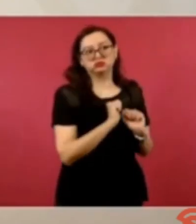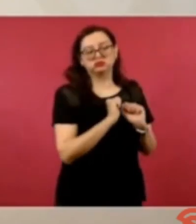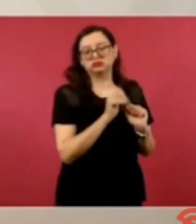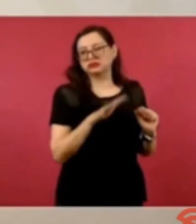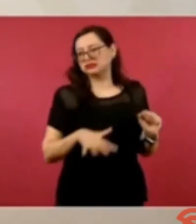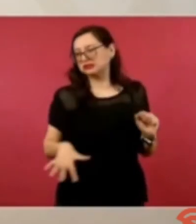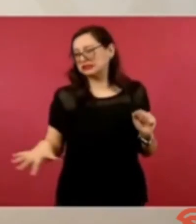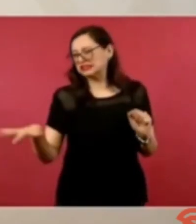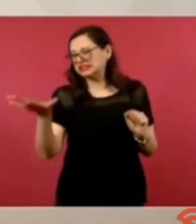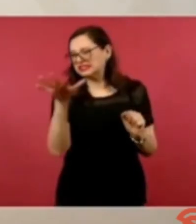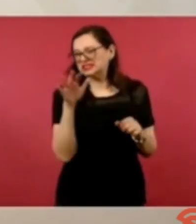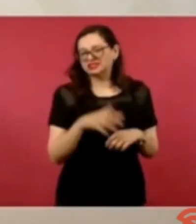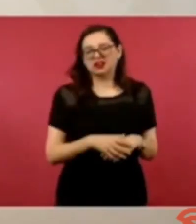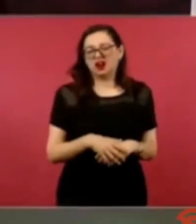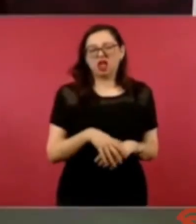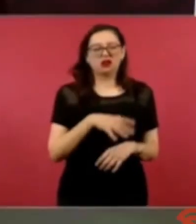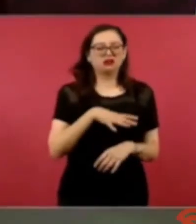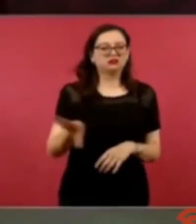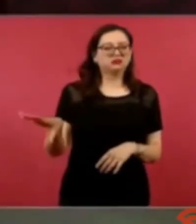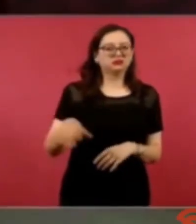y que el pueblo es manipulable